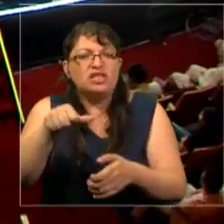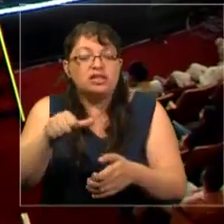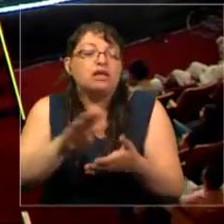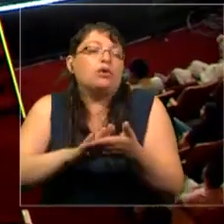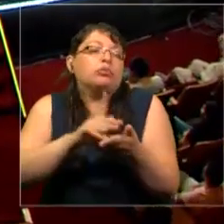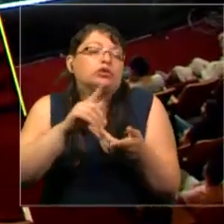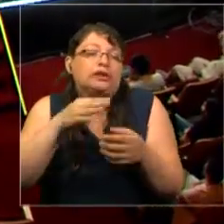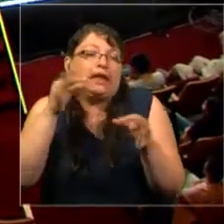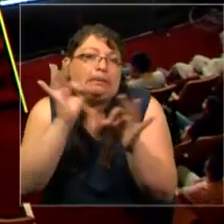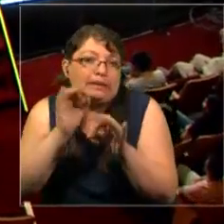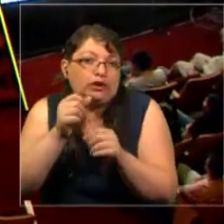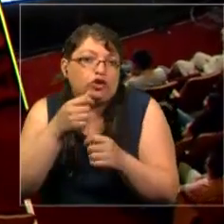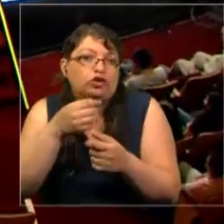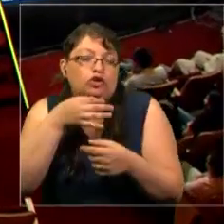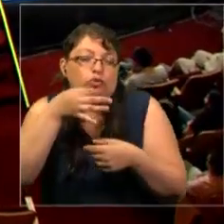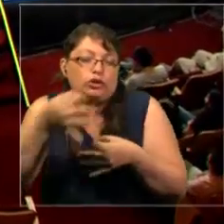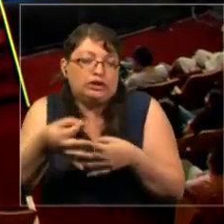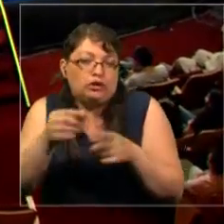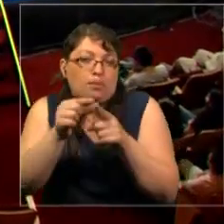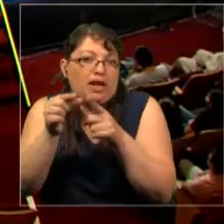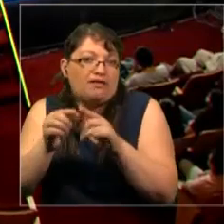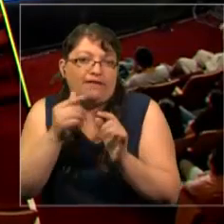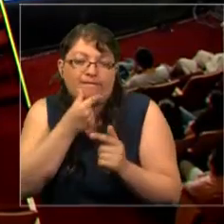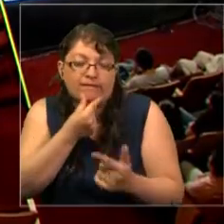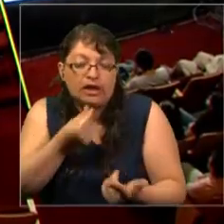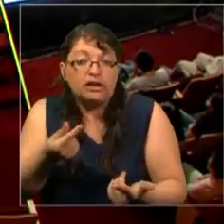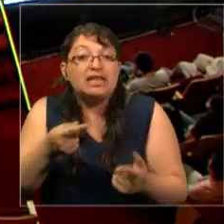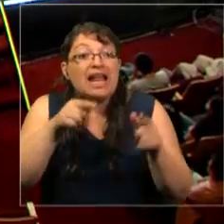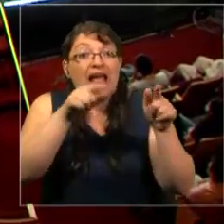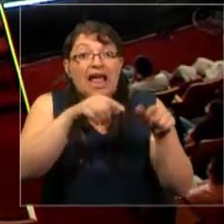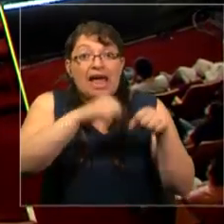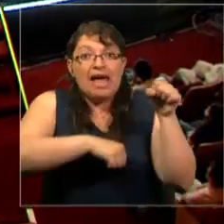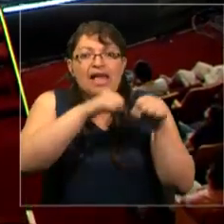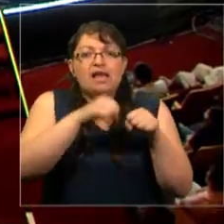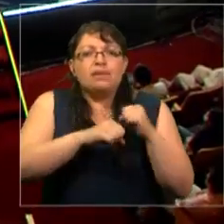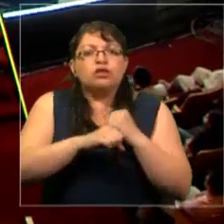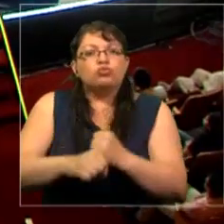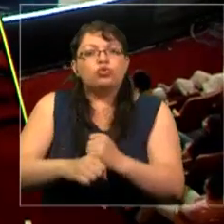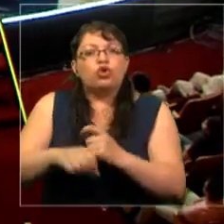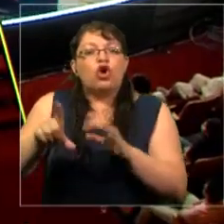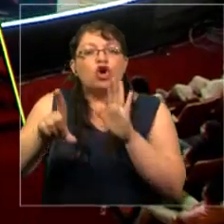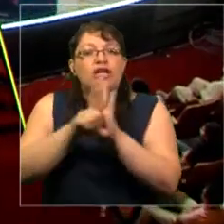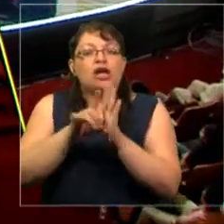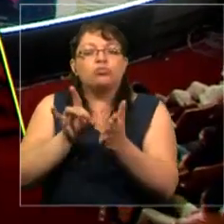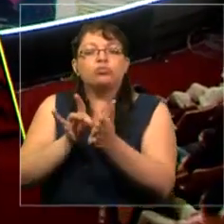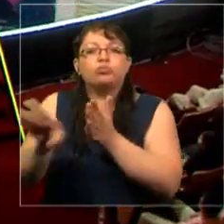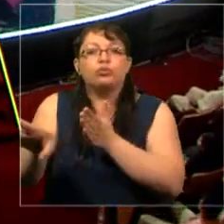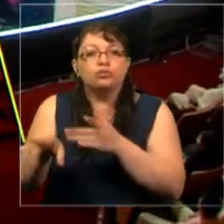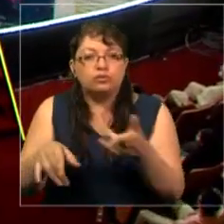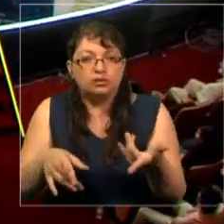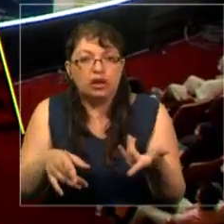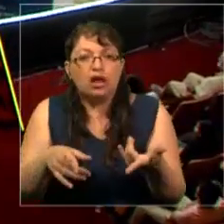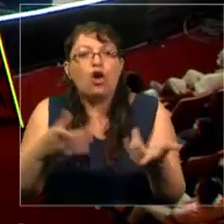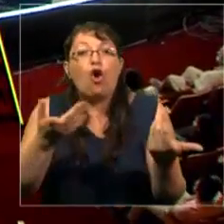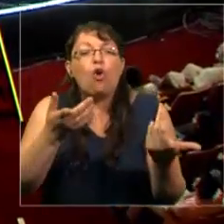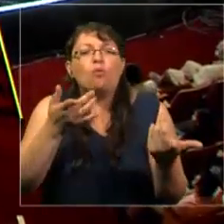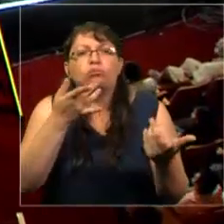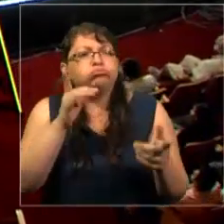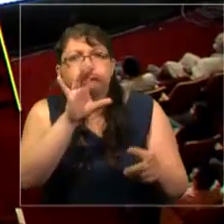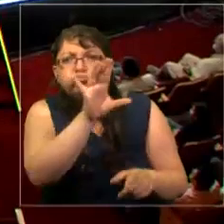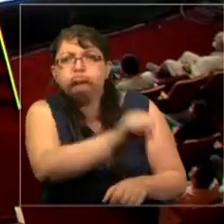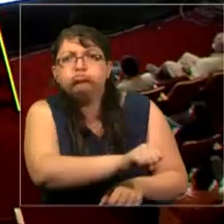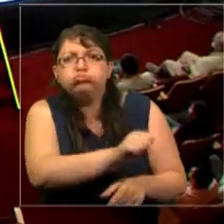normal, esta empresa violó la ley del Reino Unido en estas elecciones. Es la única forma que no los pillaron y